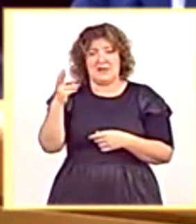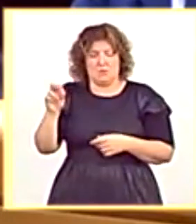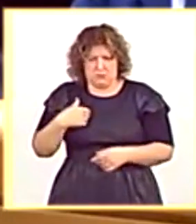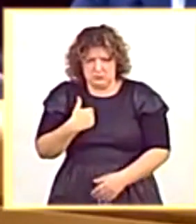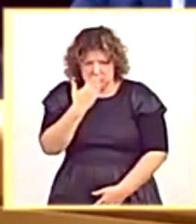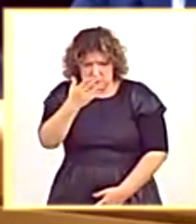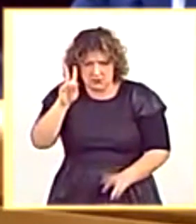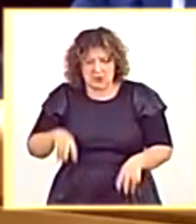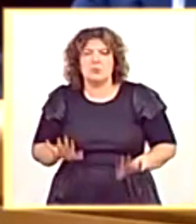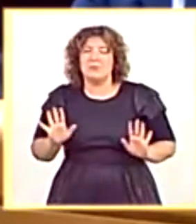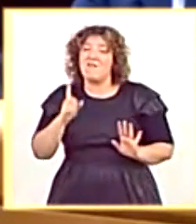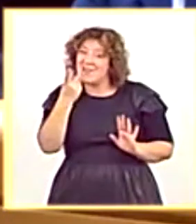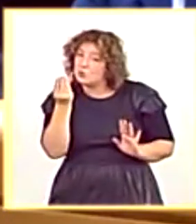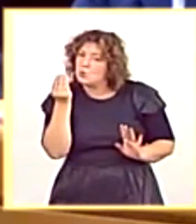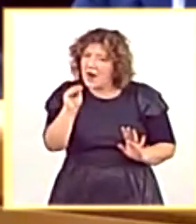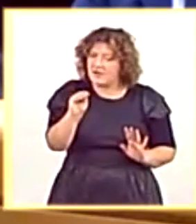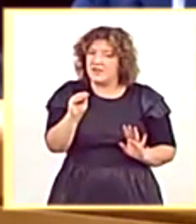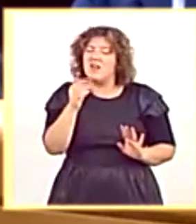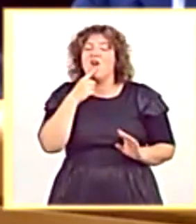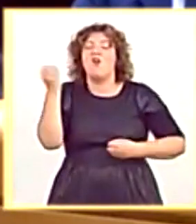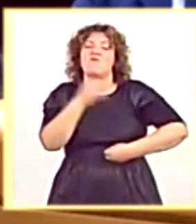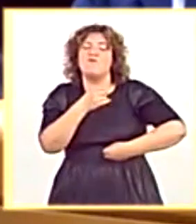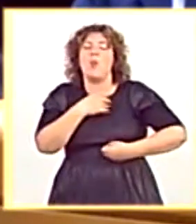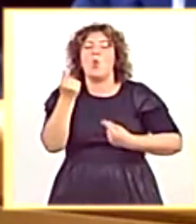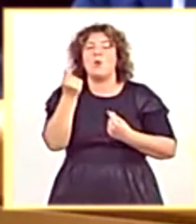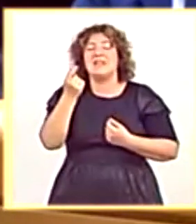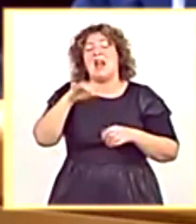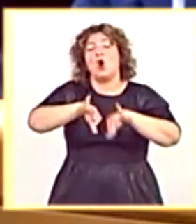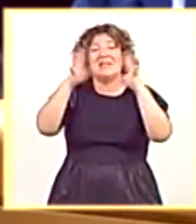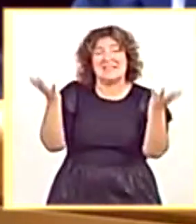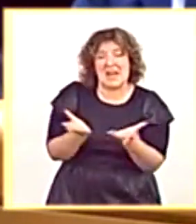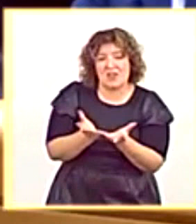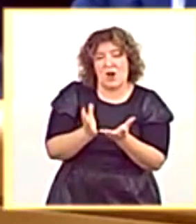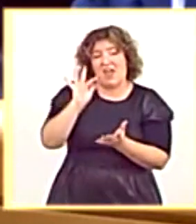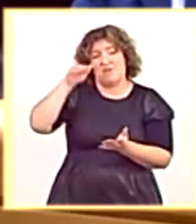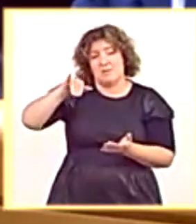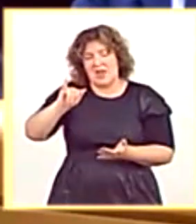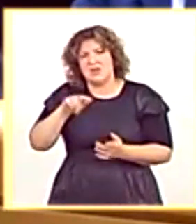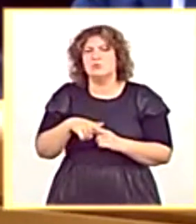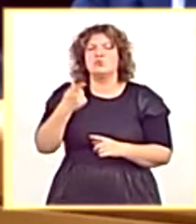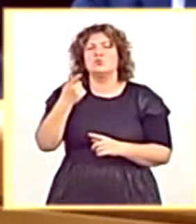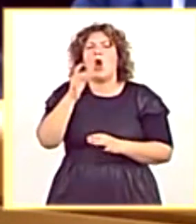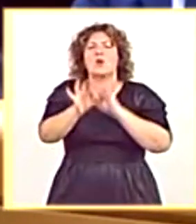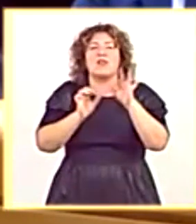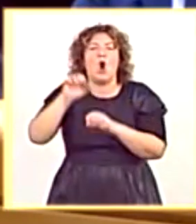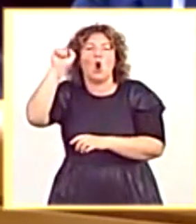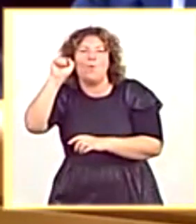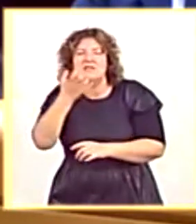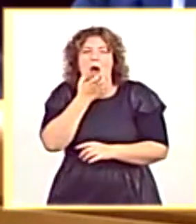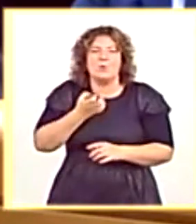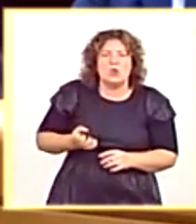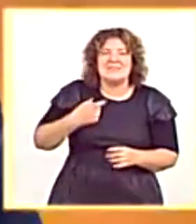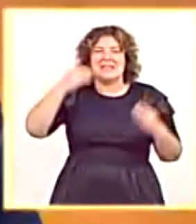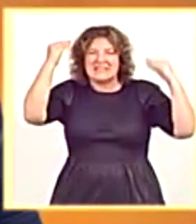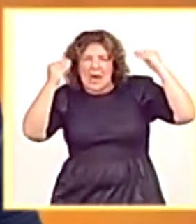reconozco. Pero le falta también por añadir que el Fondo Monetario Internacional, una organización judeomasónica, comunista, bolchevique,